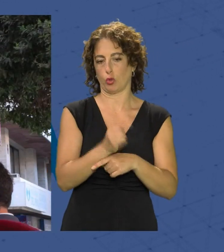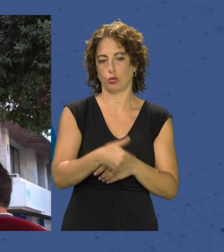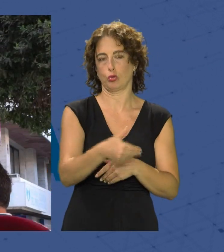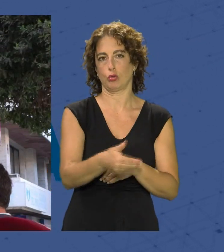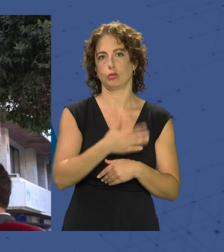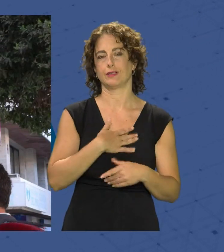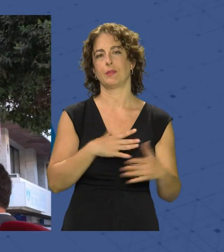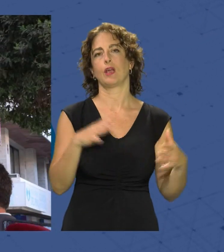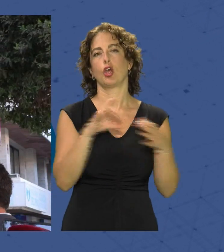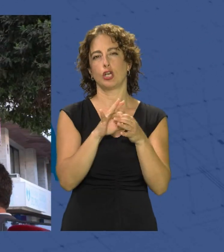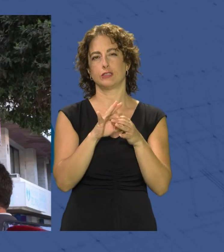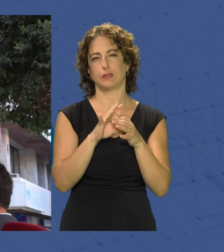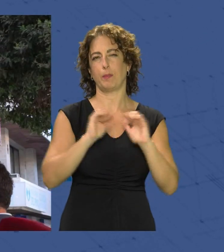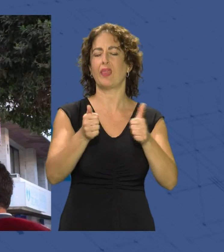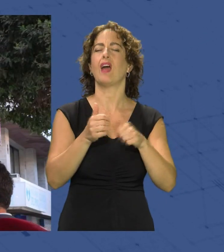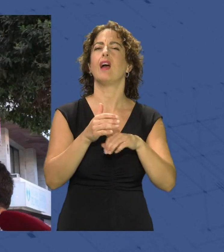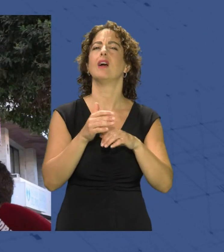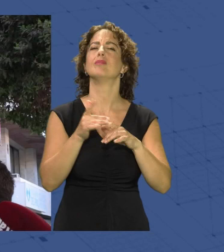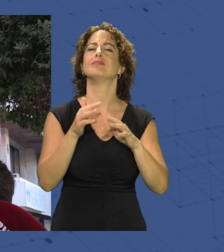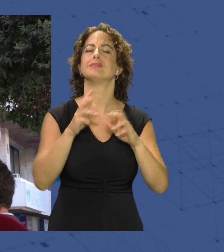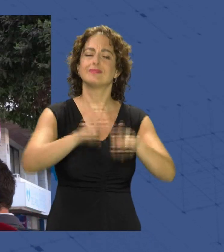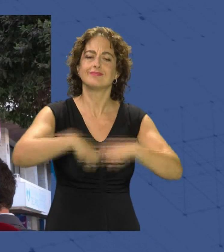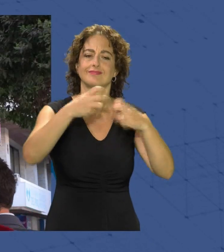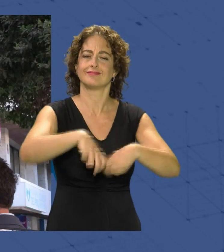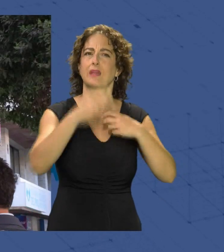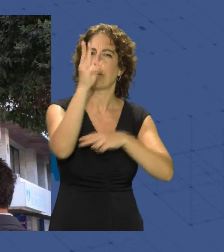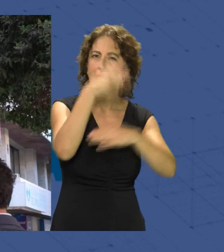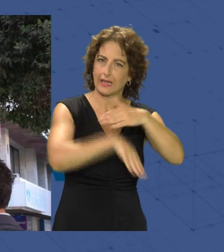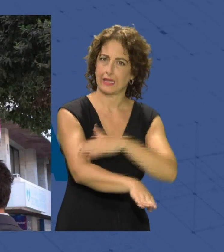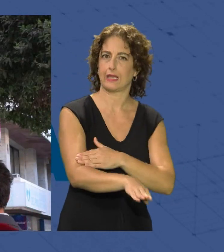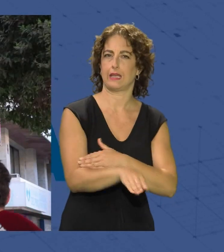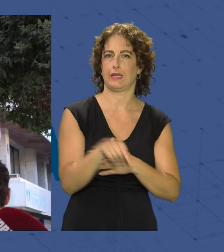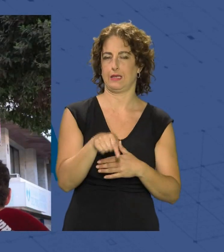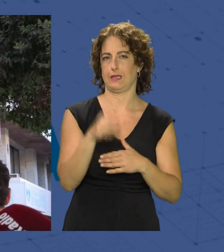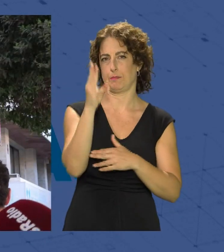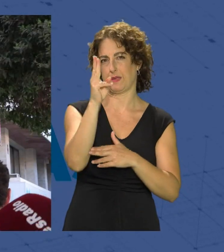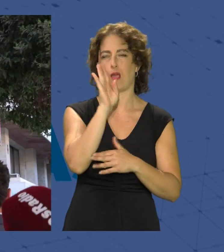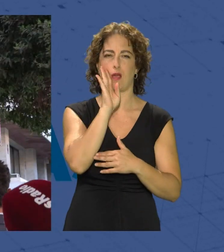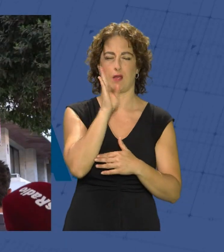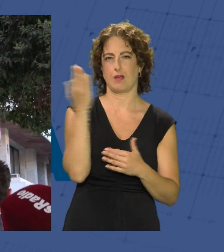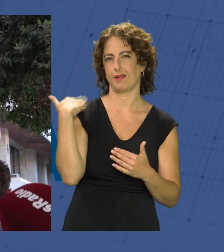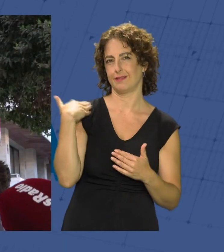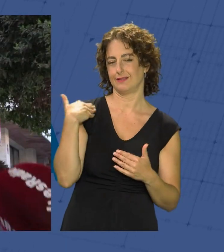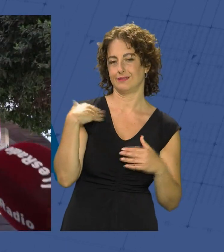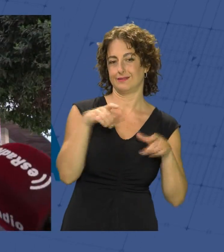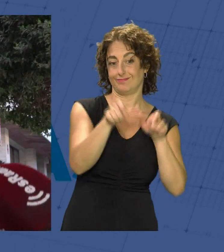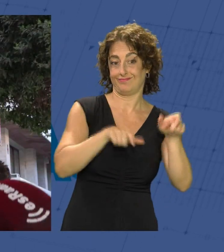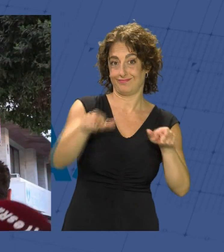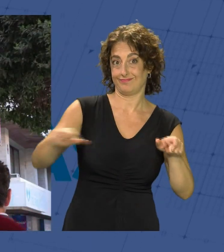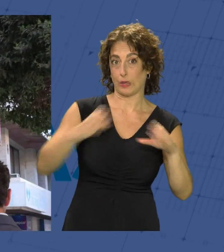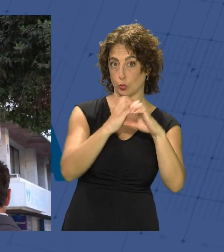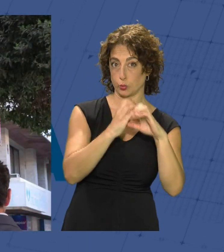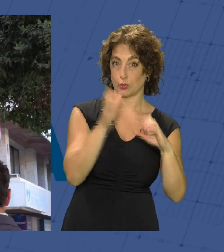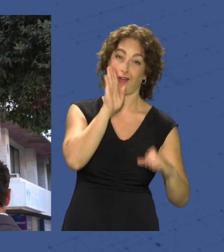comenzar también la excavación del parking donde va ahí donde estaba la dársena de la estación de